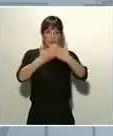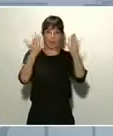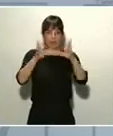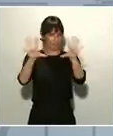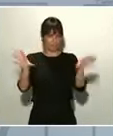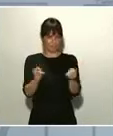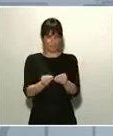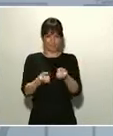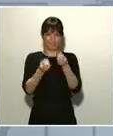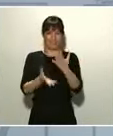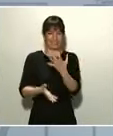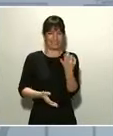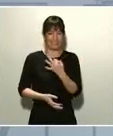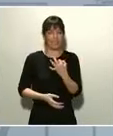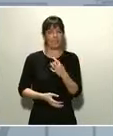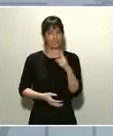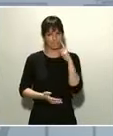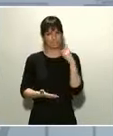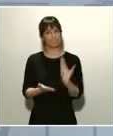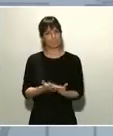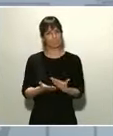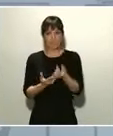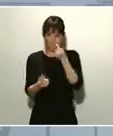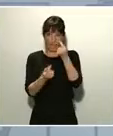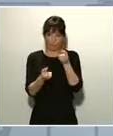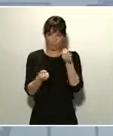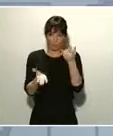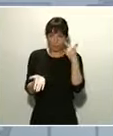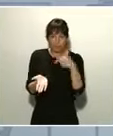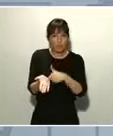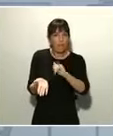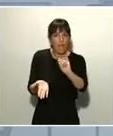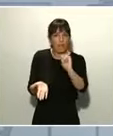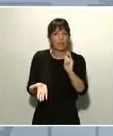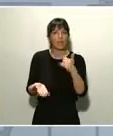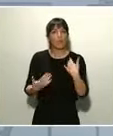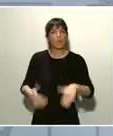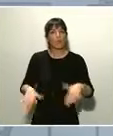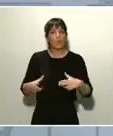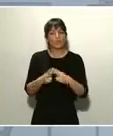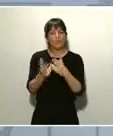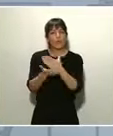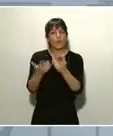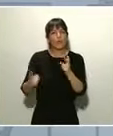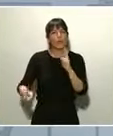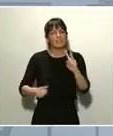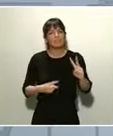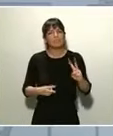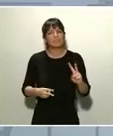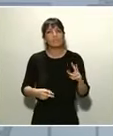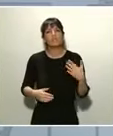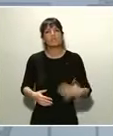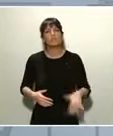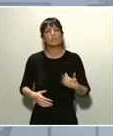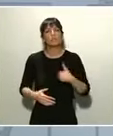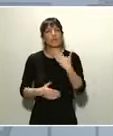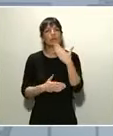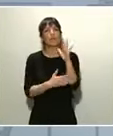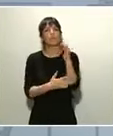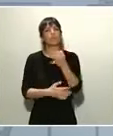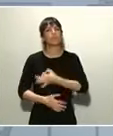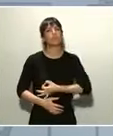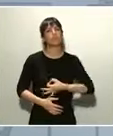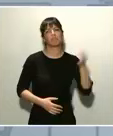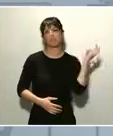Que tenemos constancia, y ahí están los datos, de cómo la respuesta de la ciudadanía está siendo modélica. Modélica para evitar